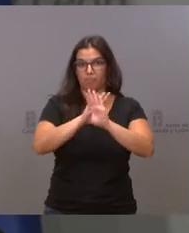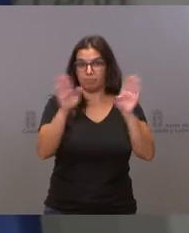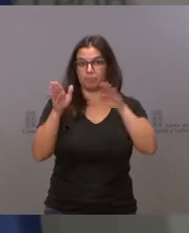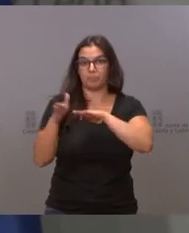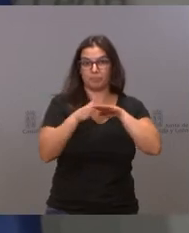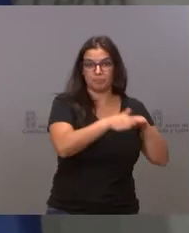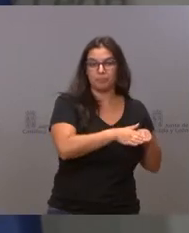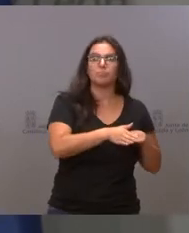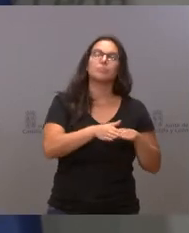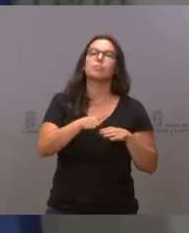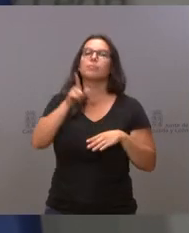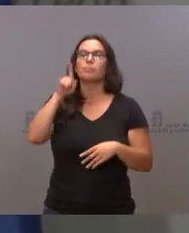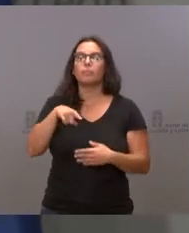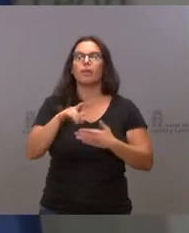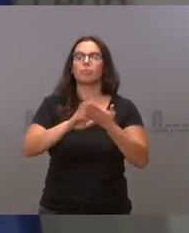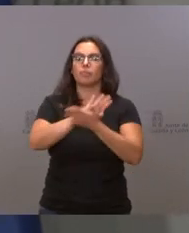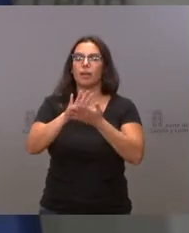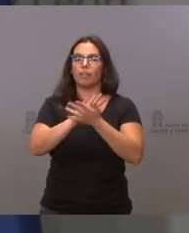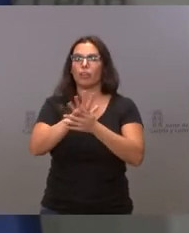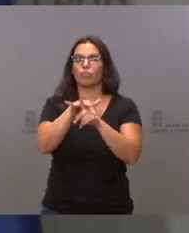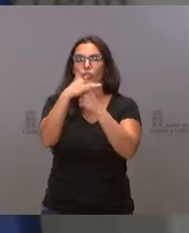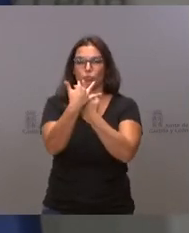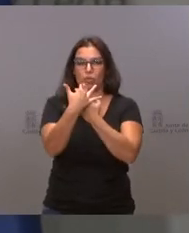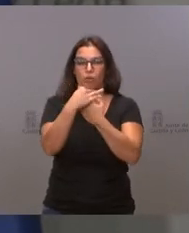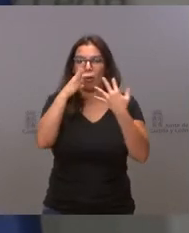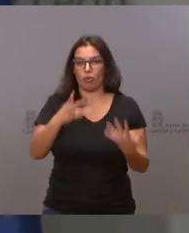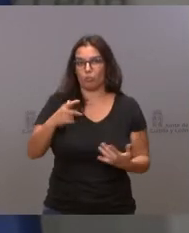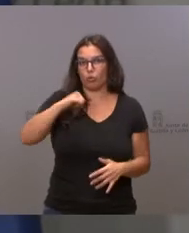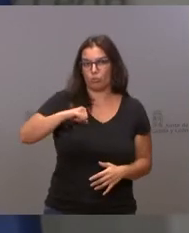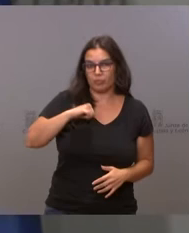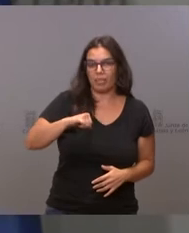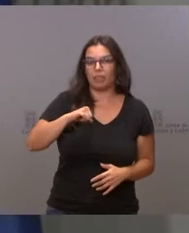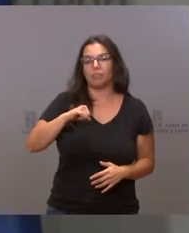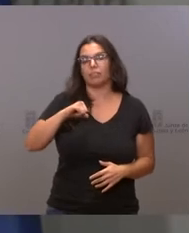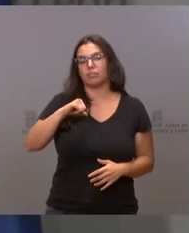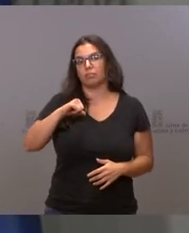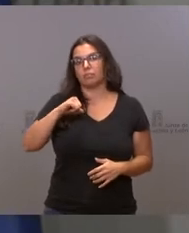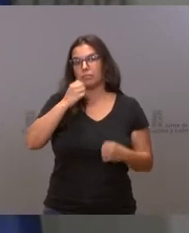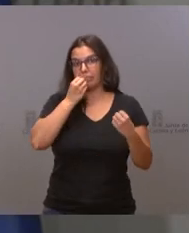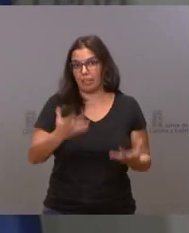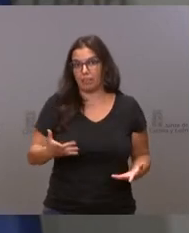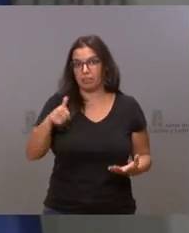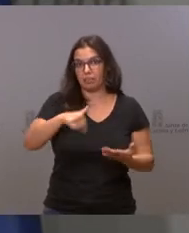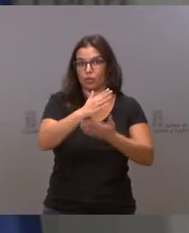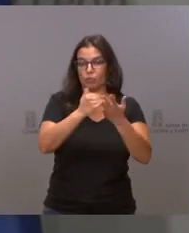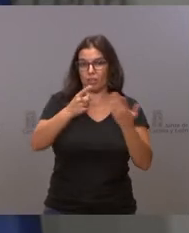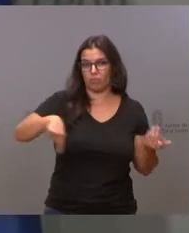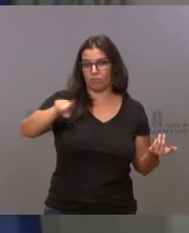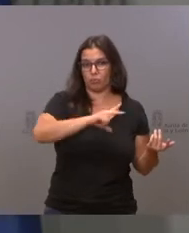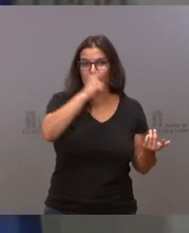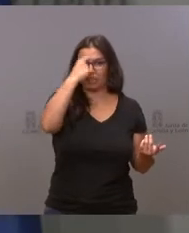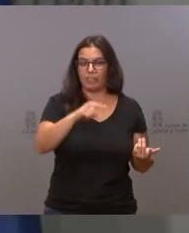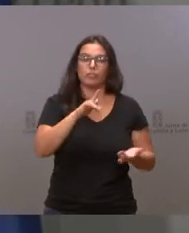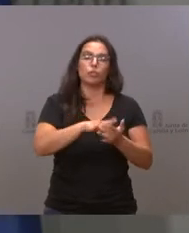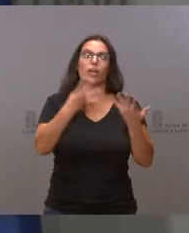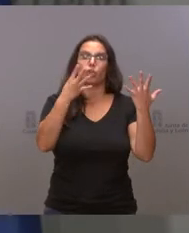se ha repasado la situación asistencial en este momento de la comunidad. Ya saben todos ustedes que tenemos ya más